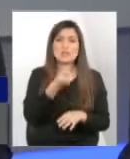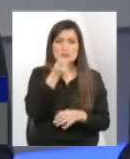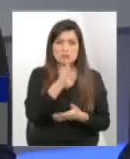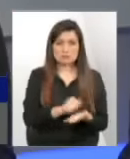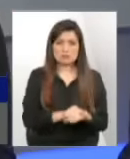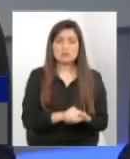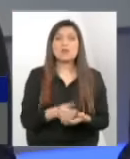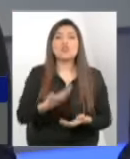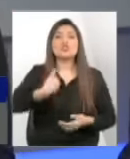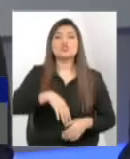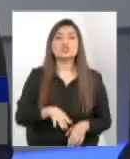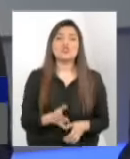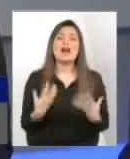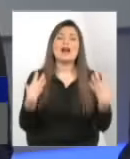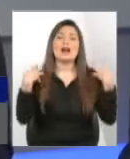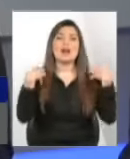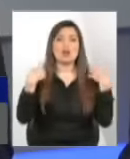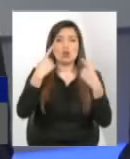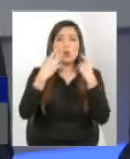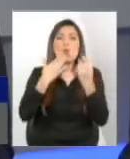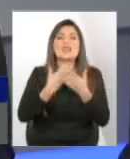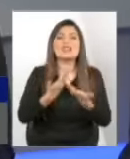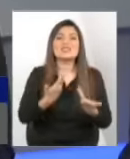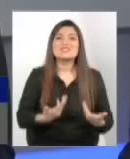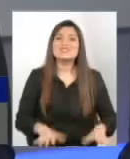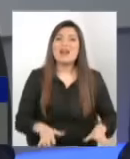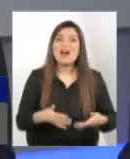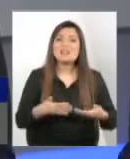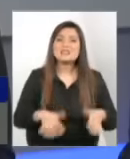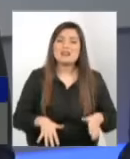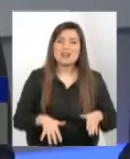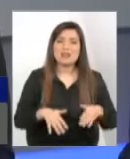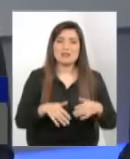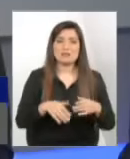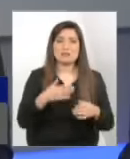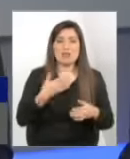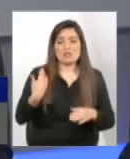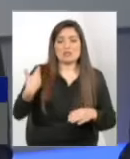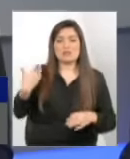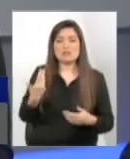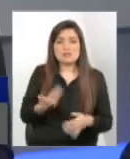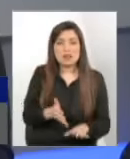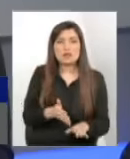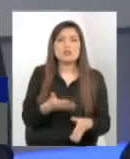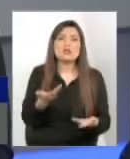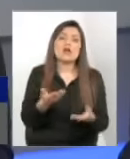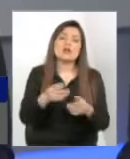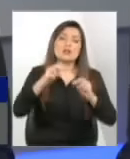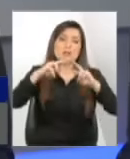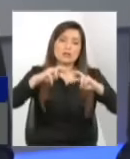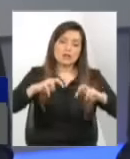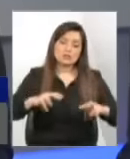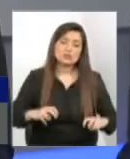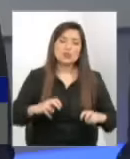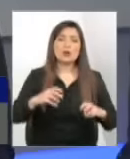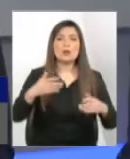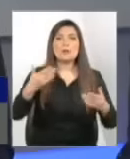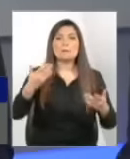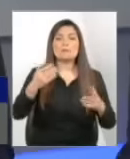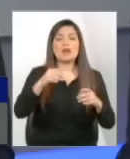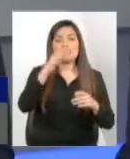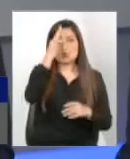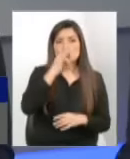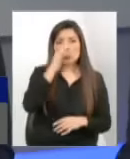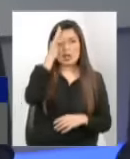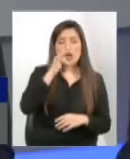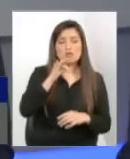cuando esto ya sucede, cuando ya sucede hay un proceso de un sumario, el sumario los separa de las funciones, los saca y eso también